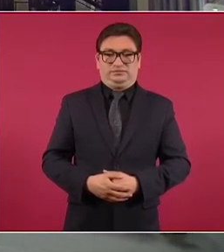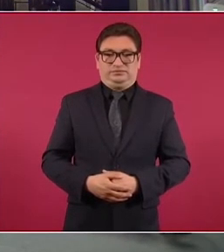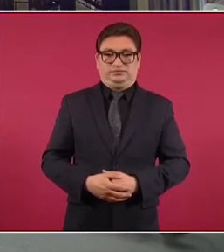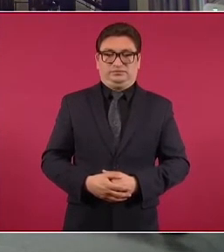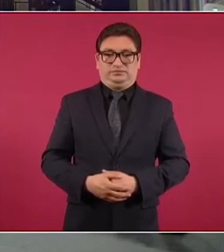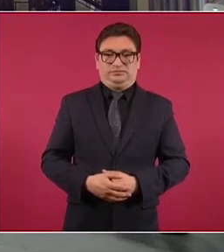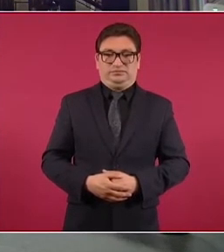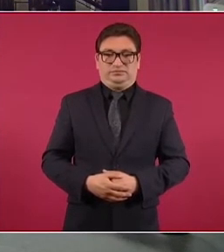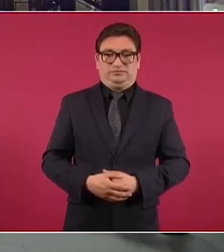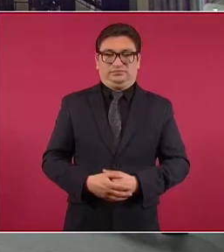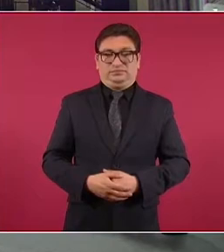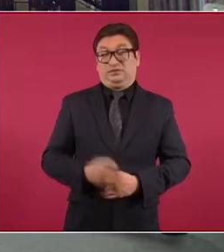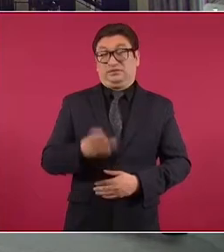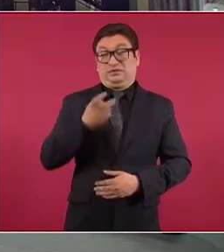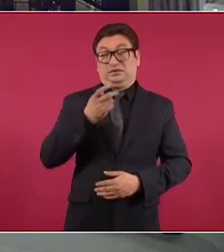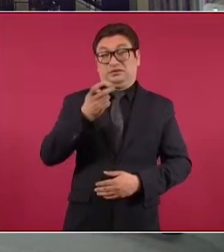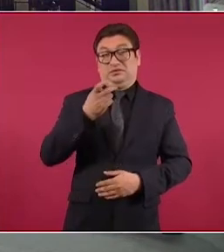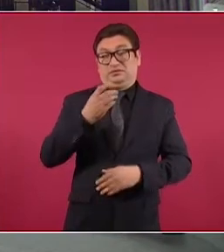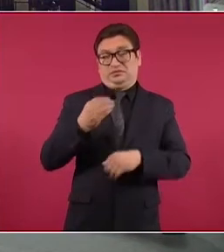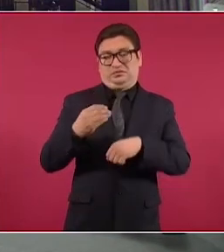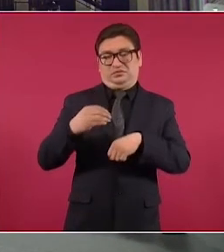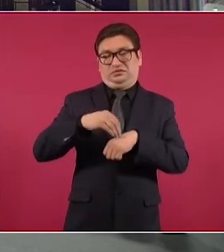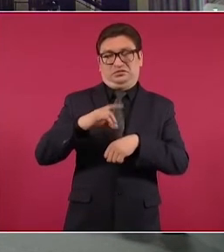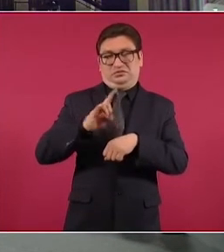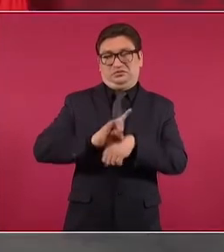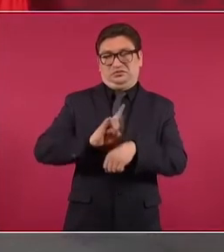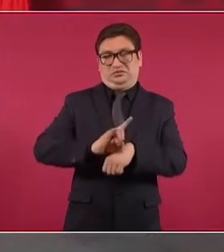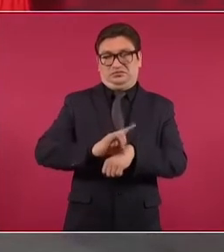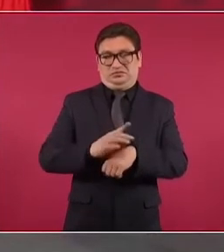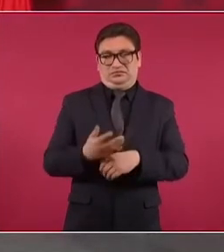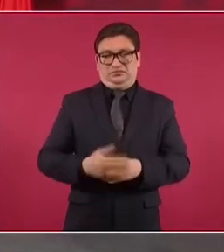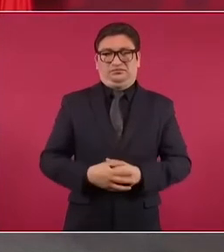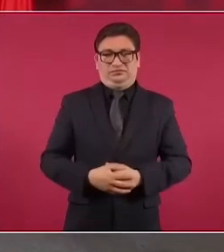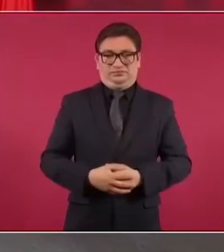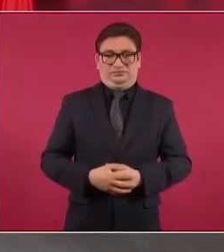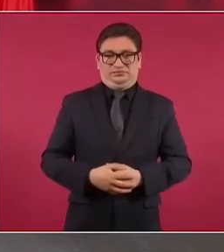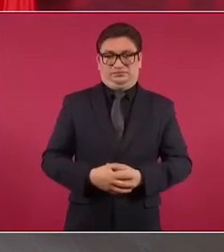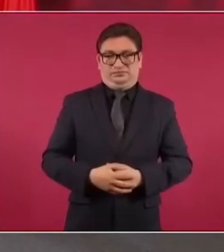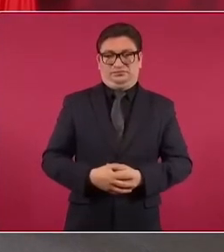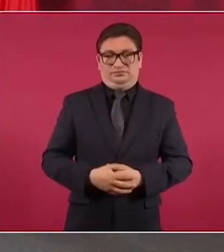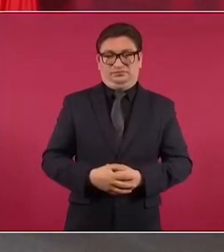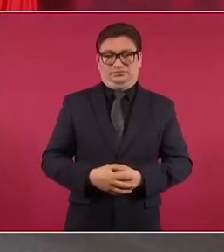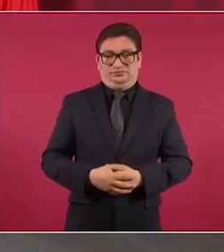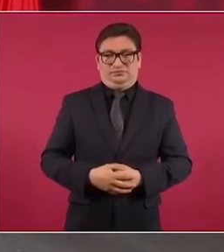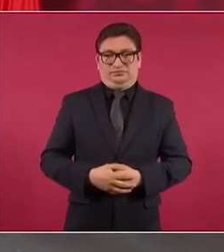un montaje de escenografía.